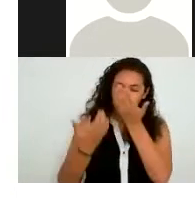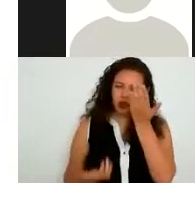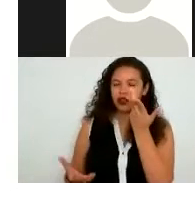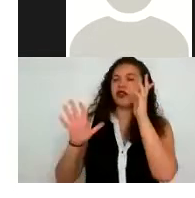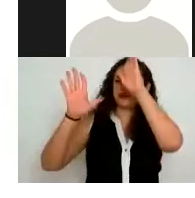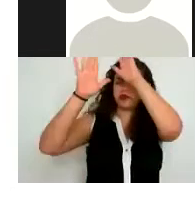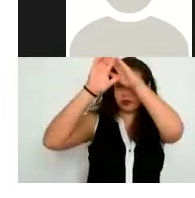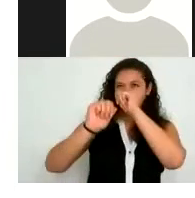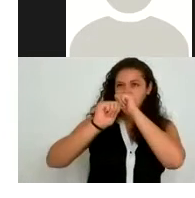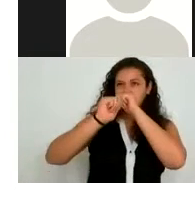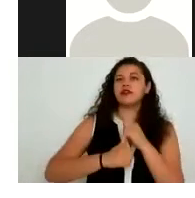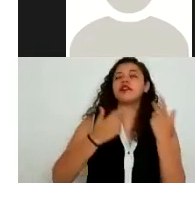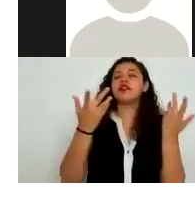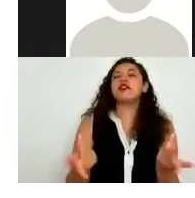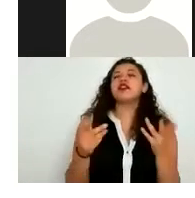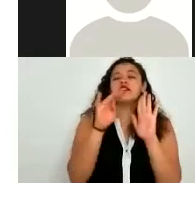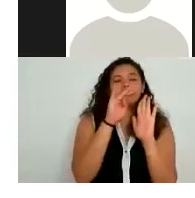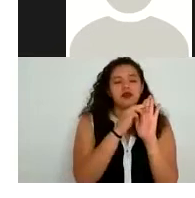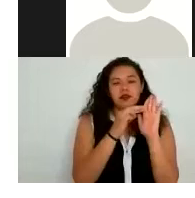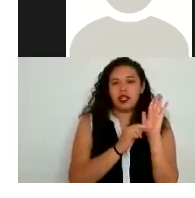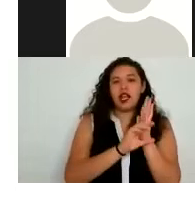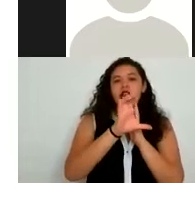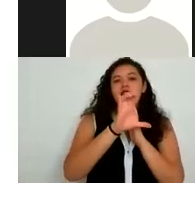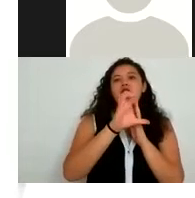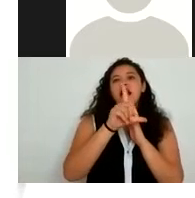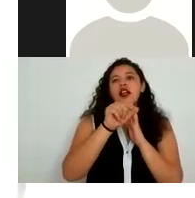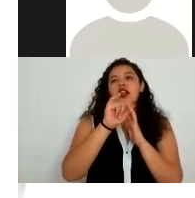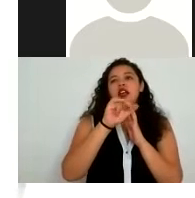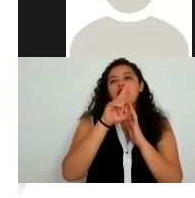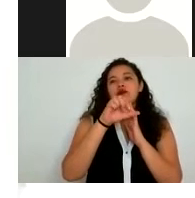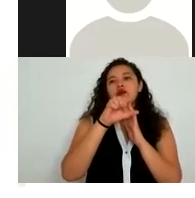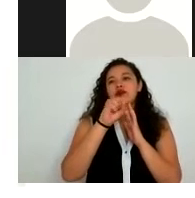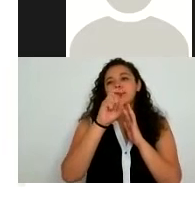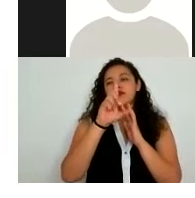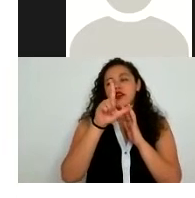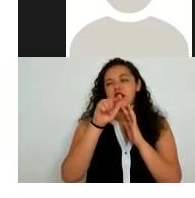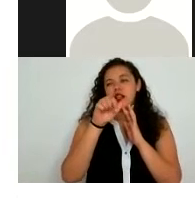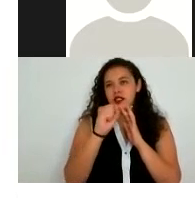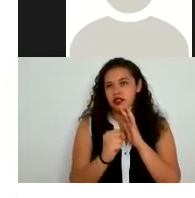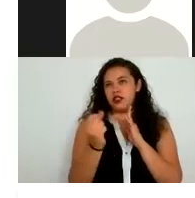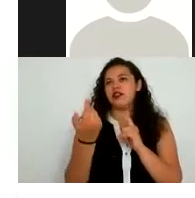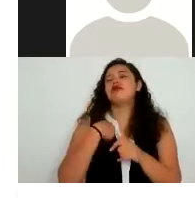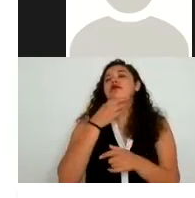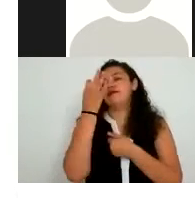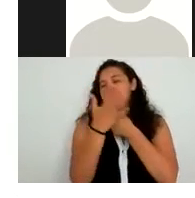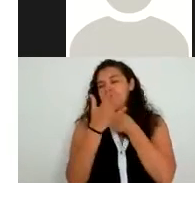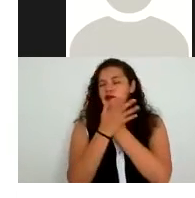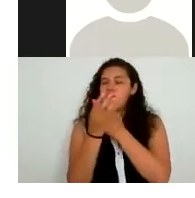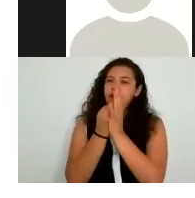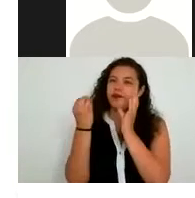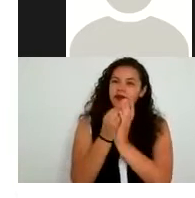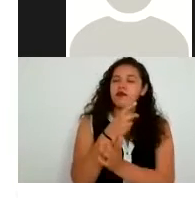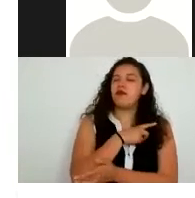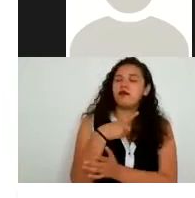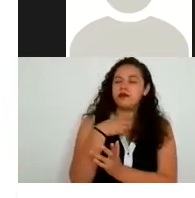las condiciones se establecen a través de cláusulas pero nosotros incluso en el aviso de privacidad tenemos que informar